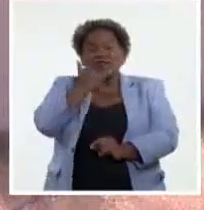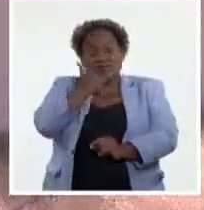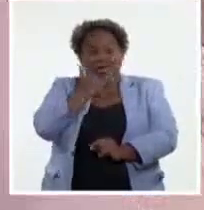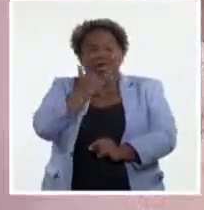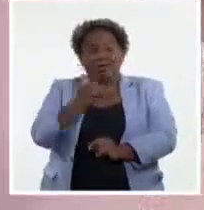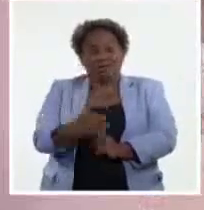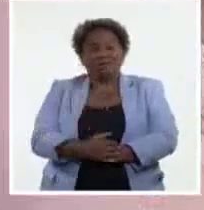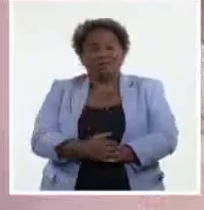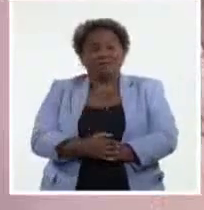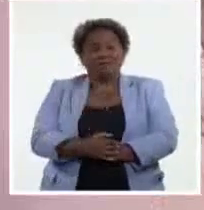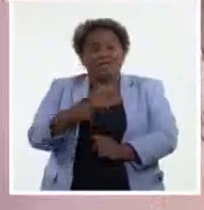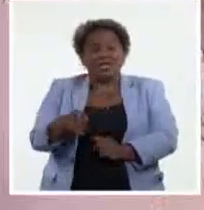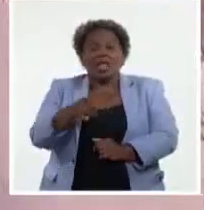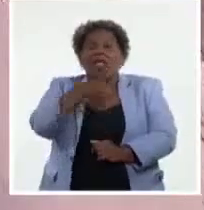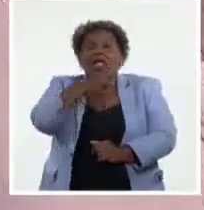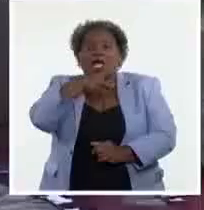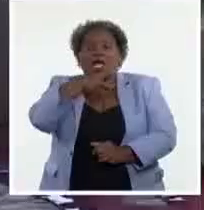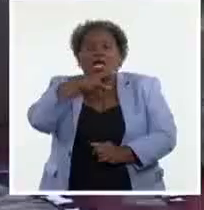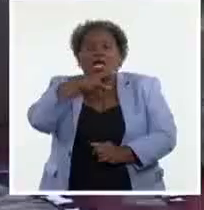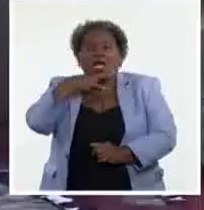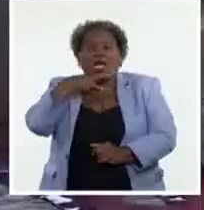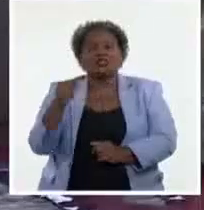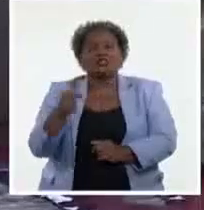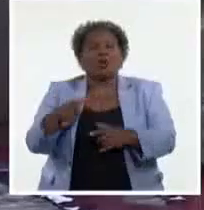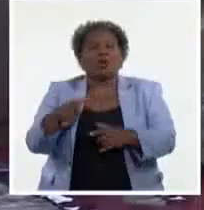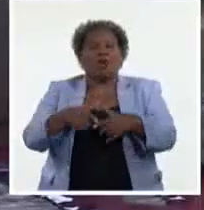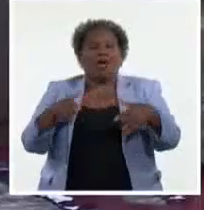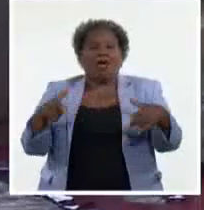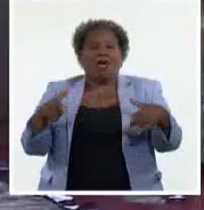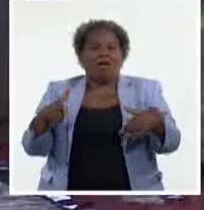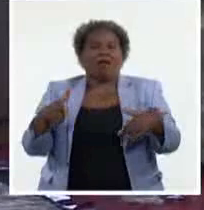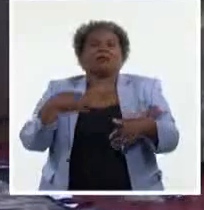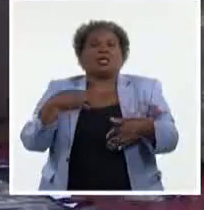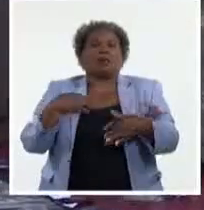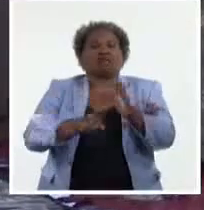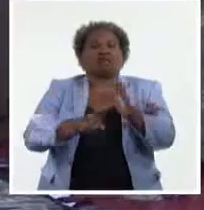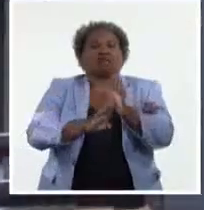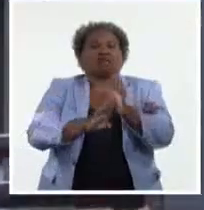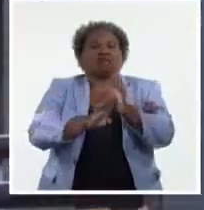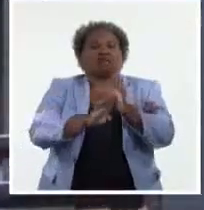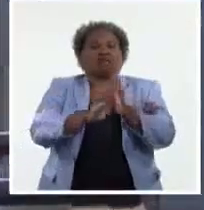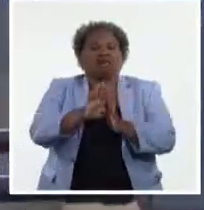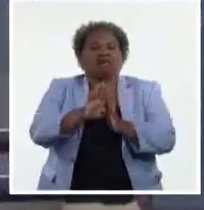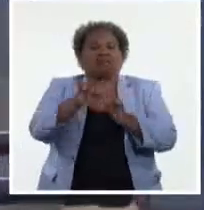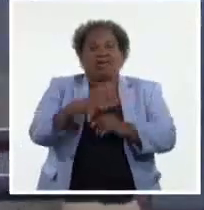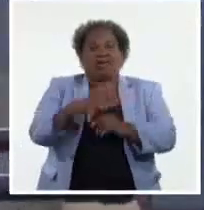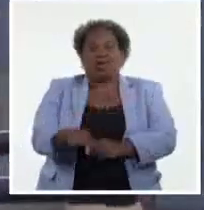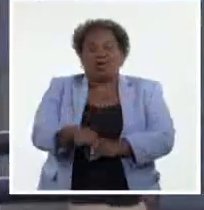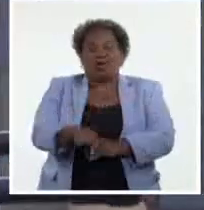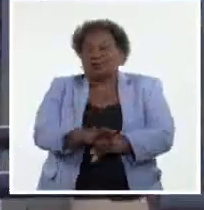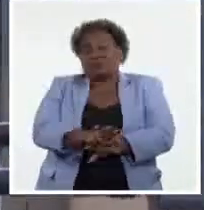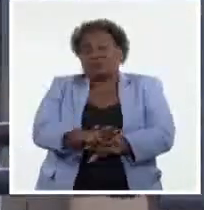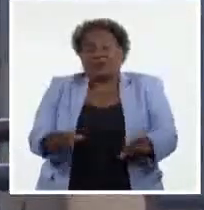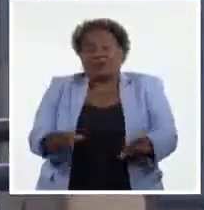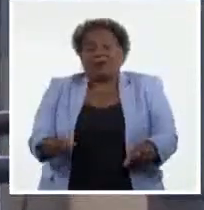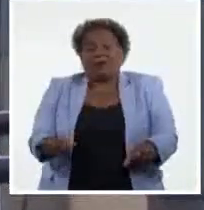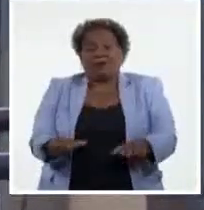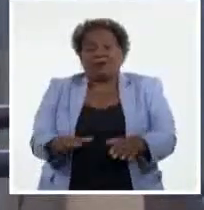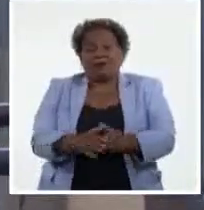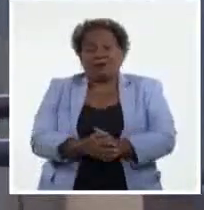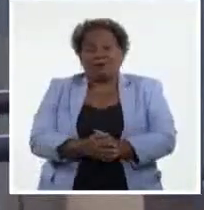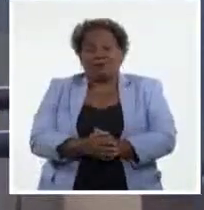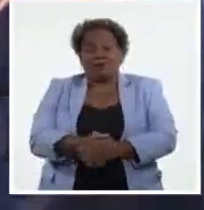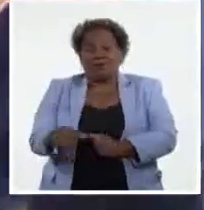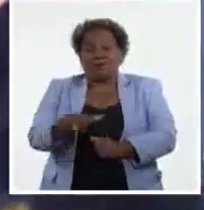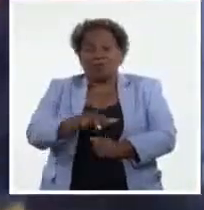evidentemente ha ralentizado ese crecimiento con el que veníamos, ese ritmo de crecimiento que hoy ya nos acompañó en la misma